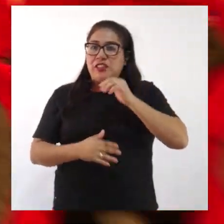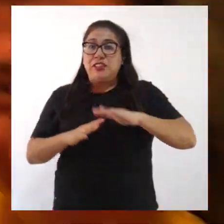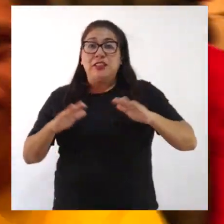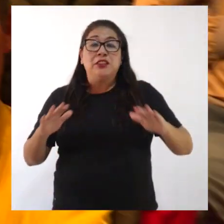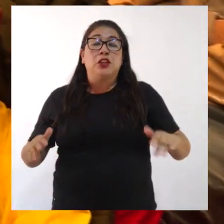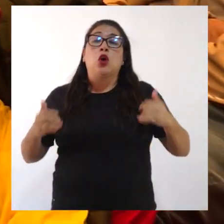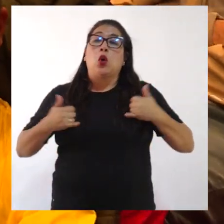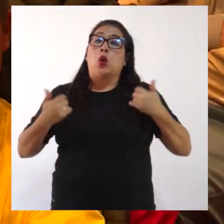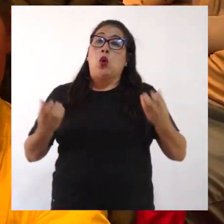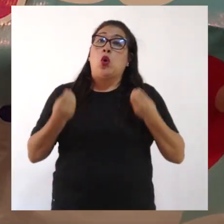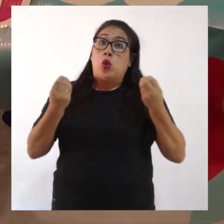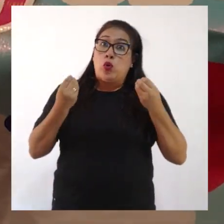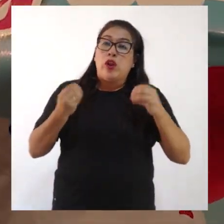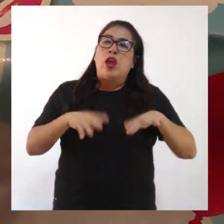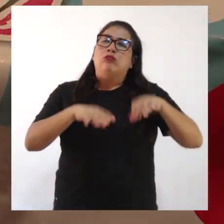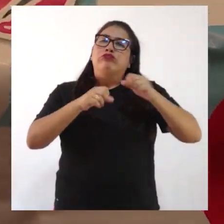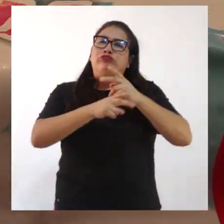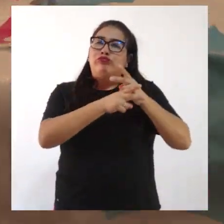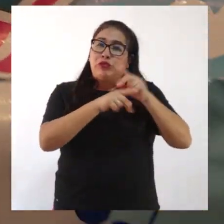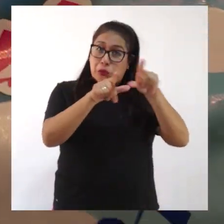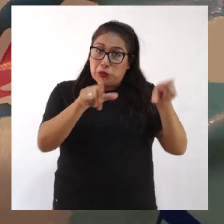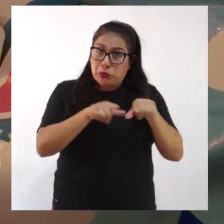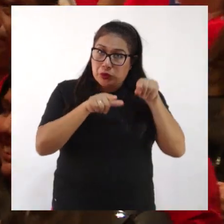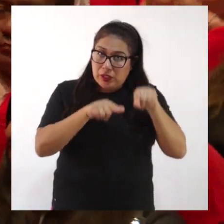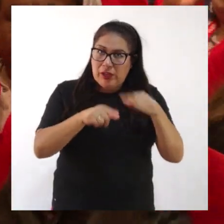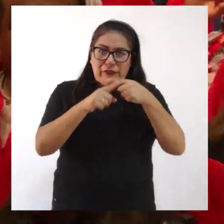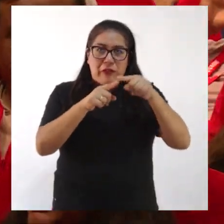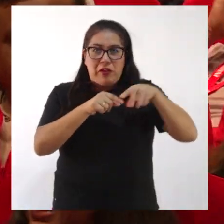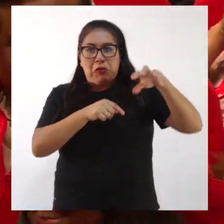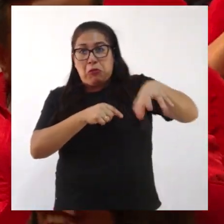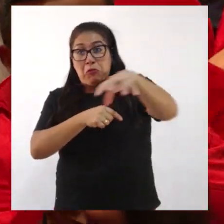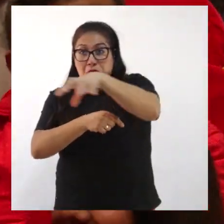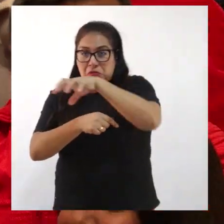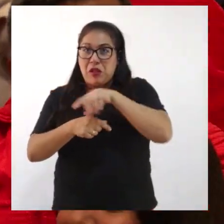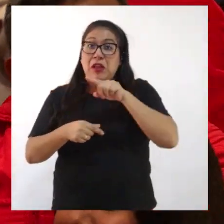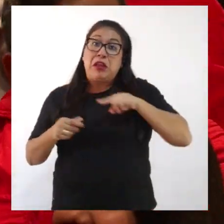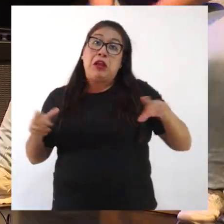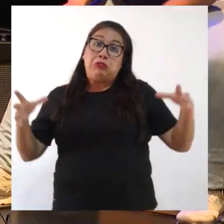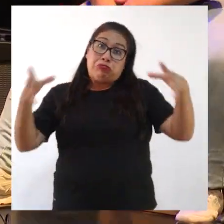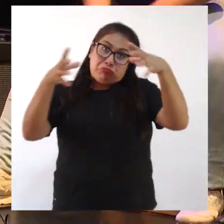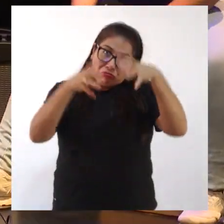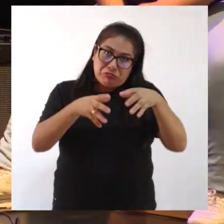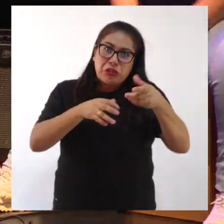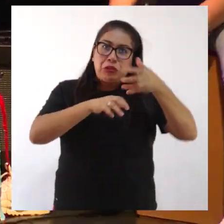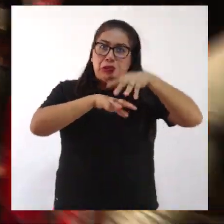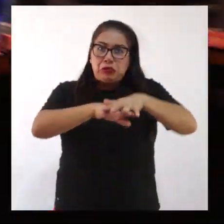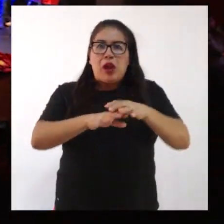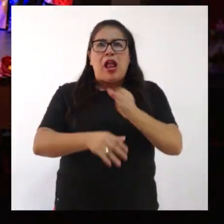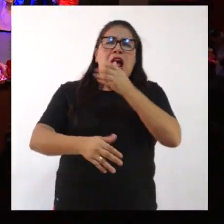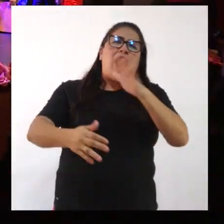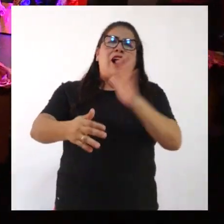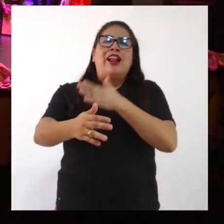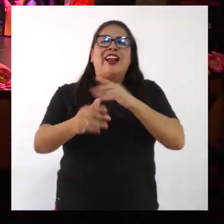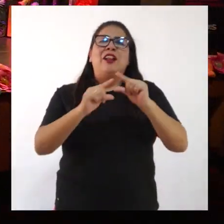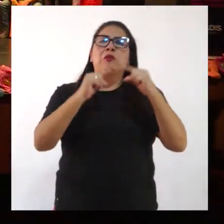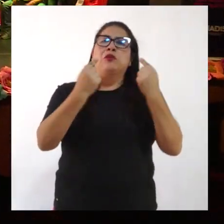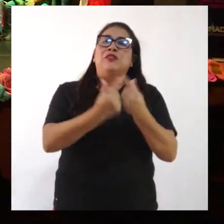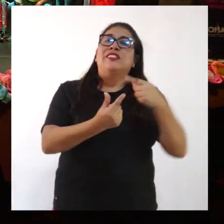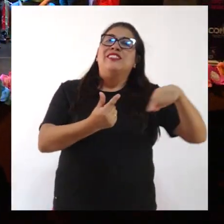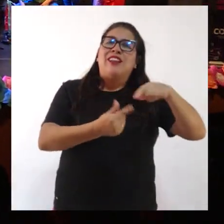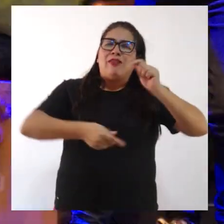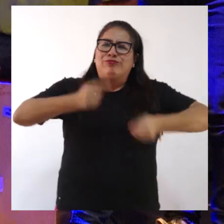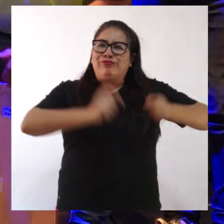y jóvenes residentes con discapacidad de los diferentes centros de acogida disfrutaron de un concierto inclusivo a cargo de la banda del